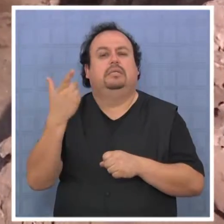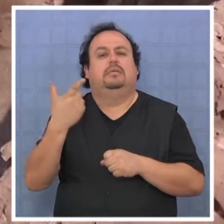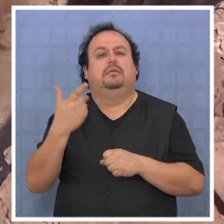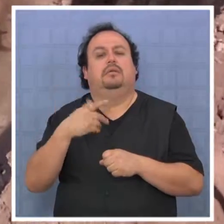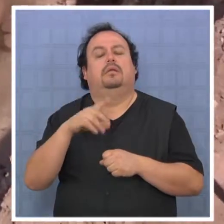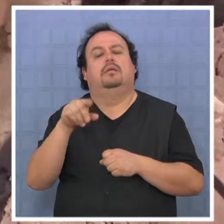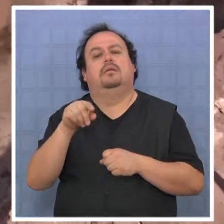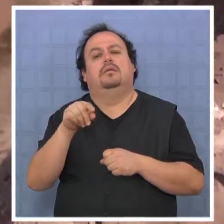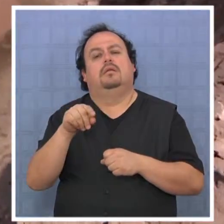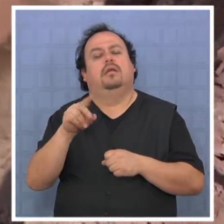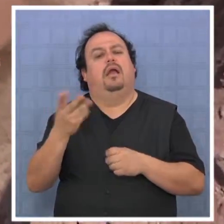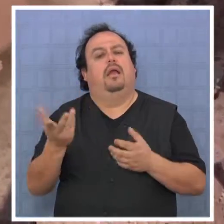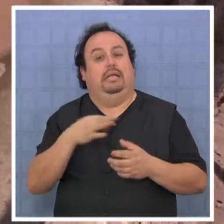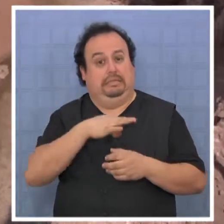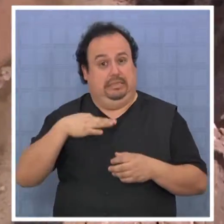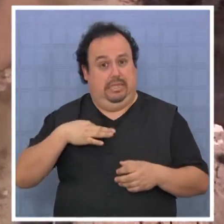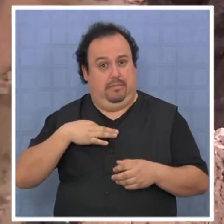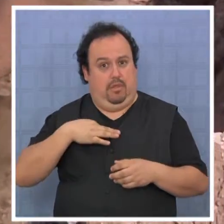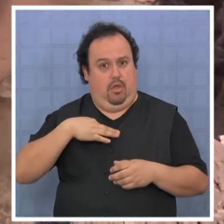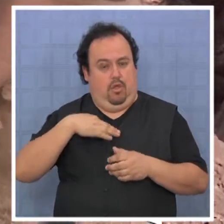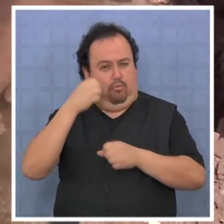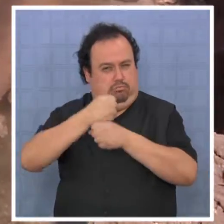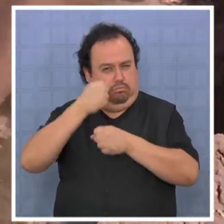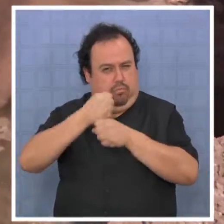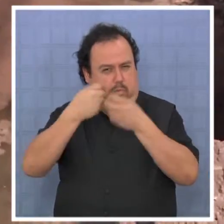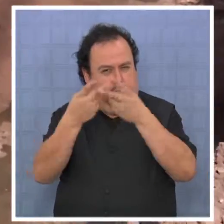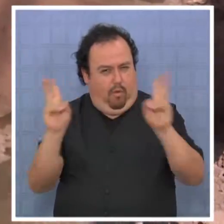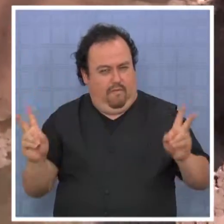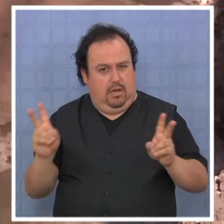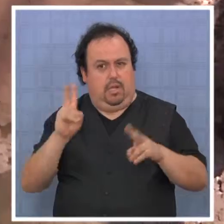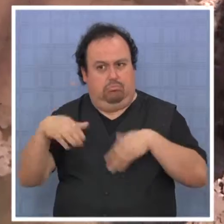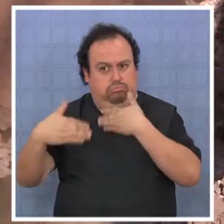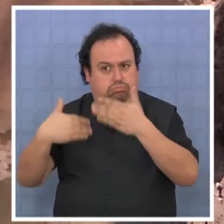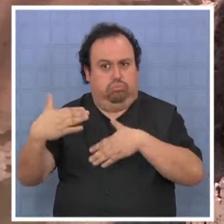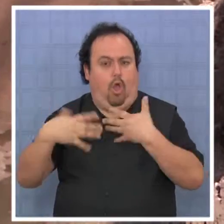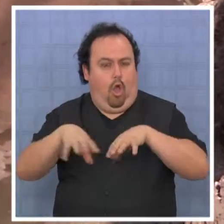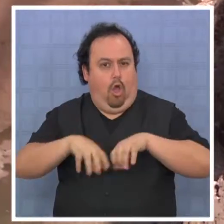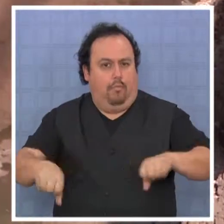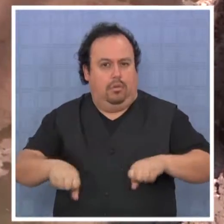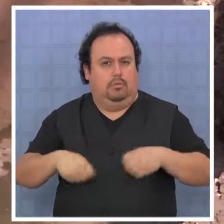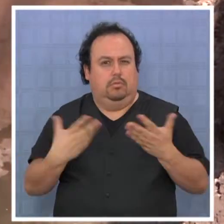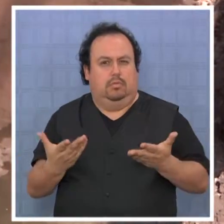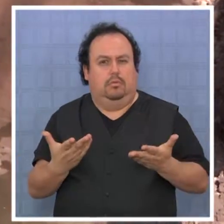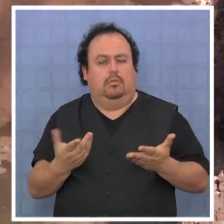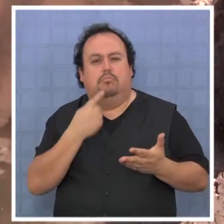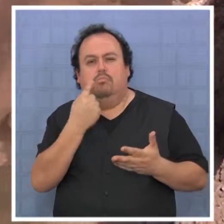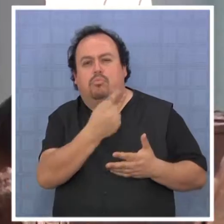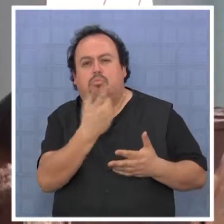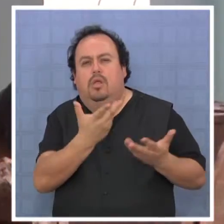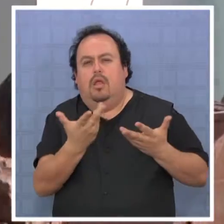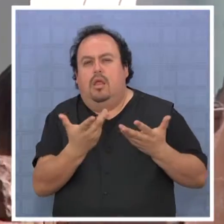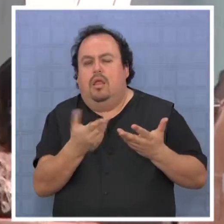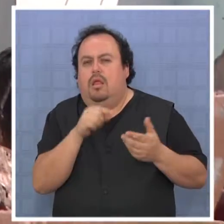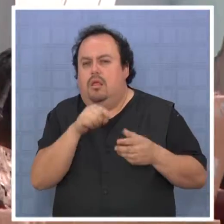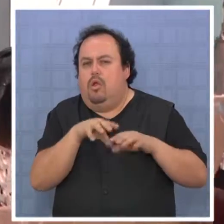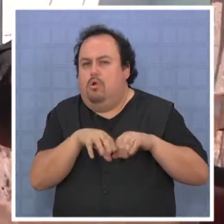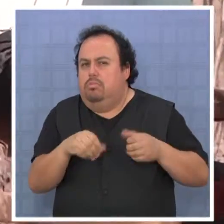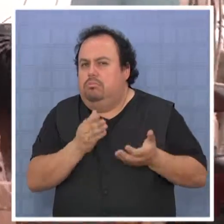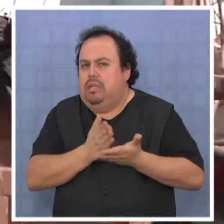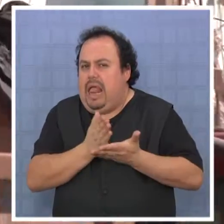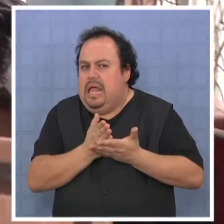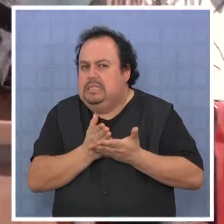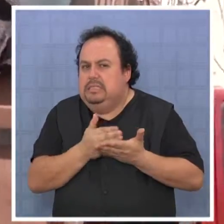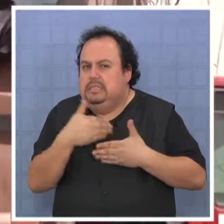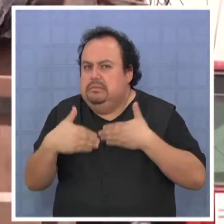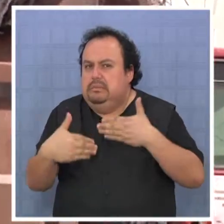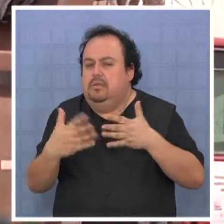y el Ceremi de Obras Públicas está aquí comprometido con esa labor. ¿Pero el compromiso en primer minuto era el próximo año ya iniciar las clases? No,